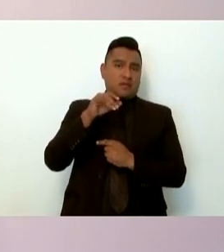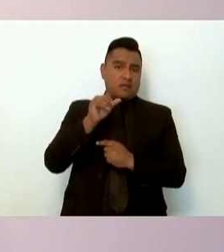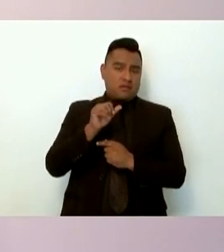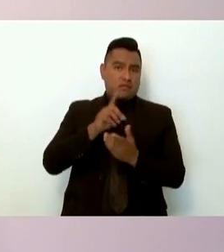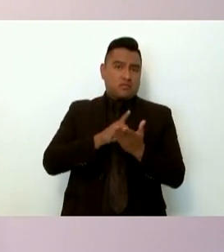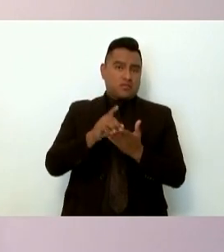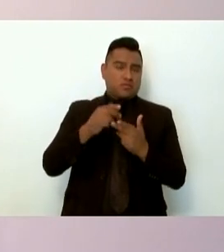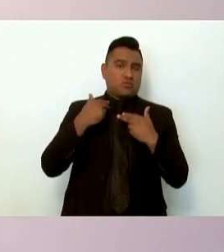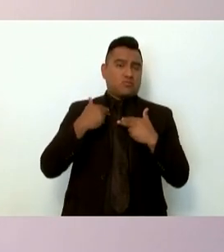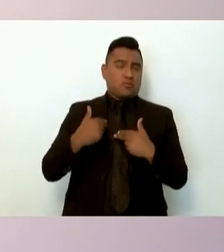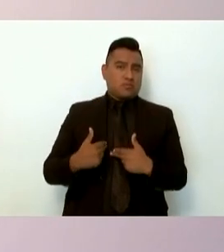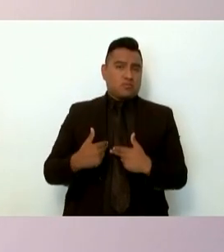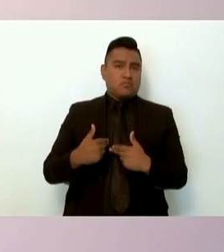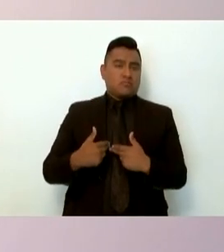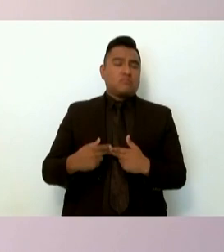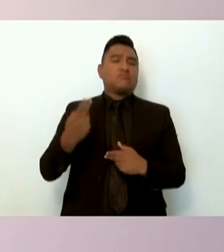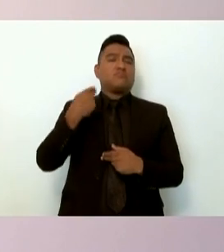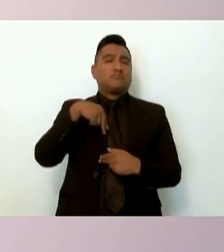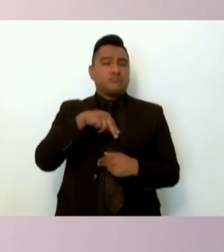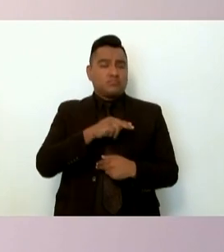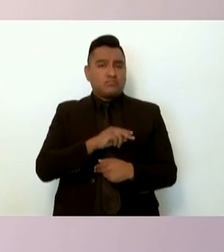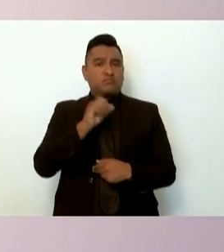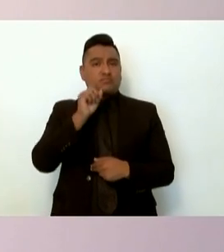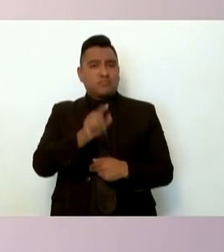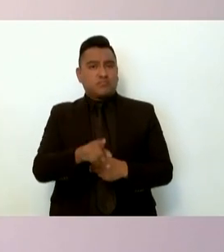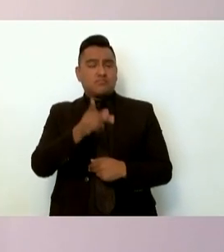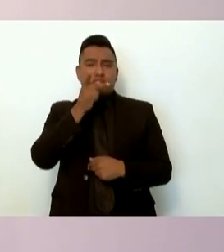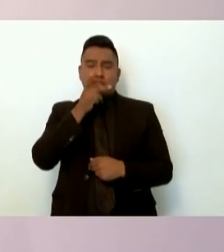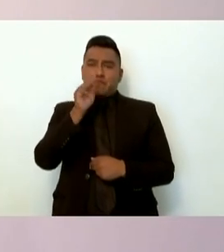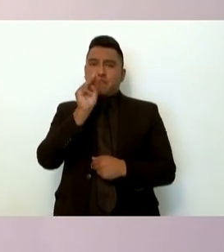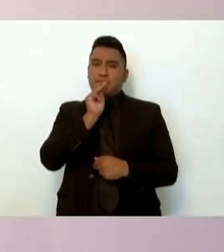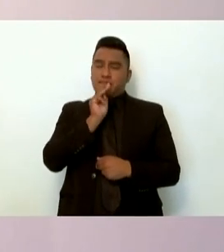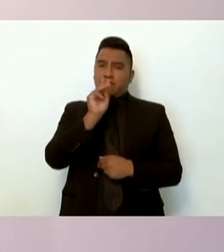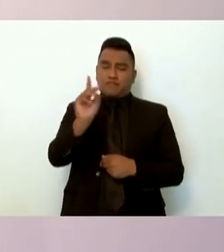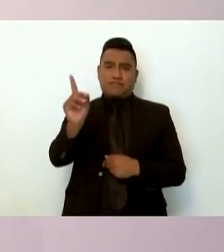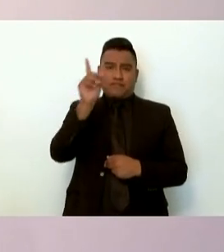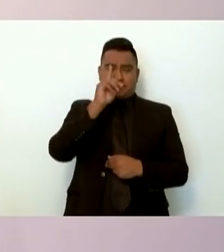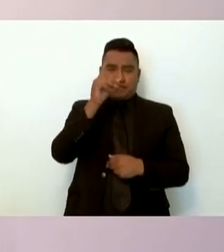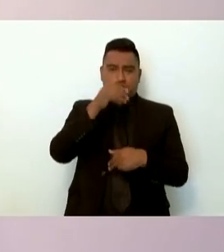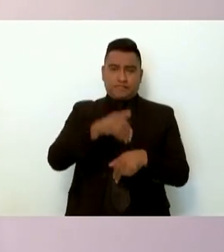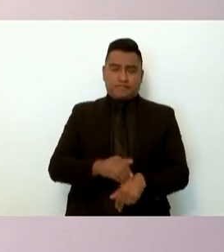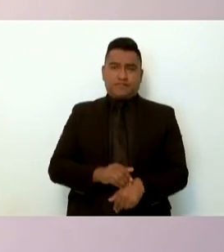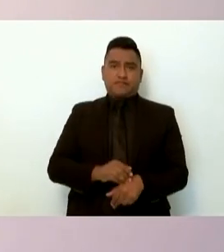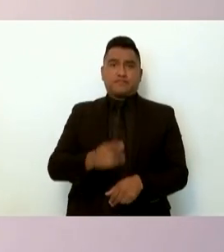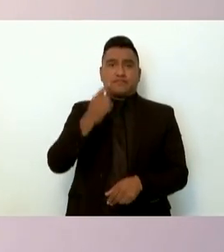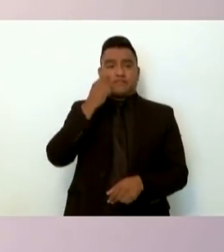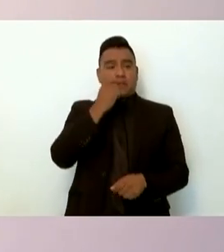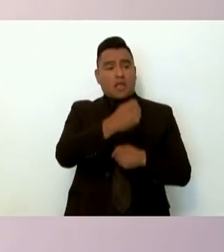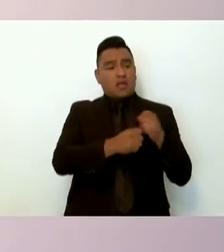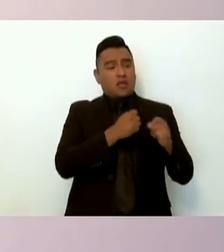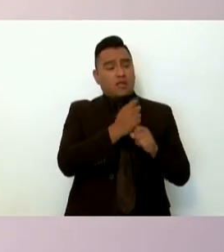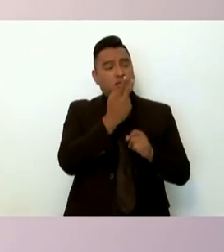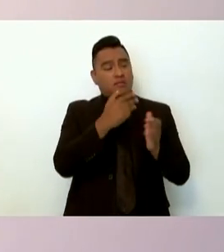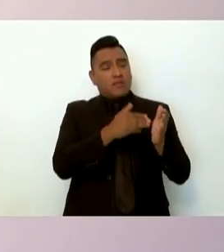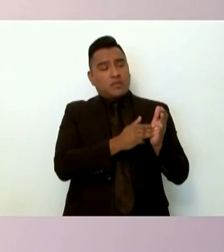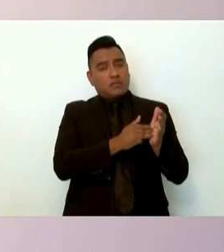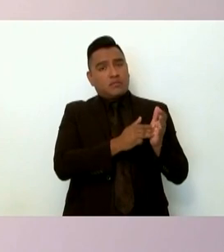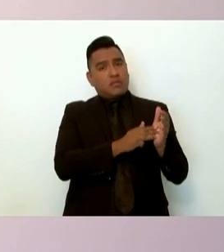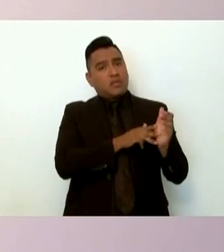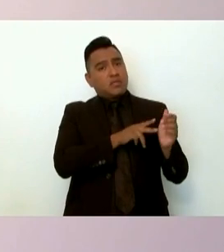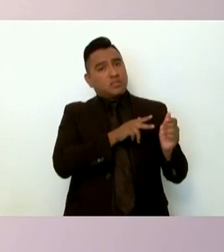a las que nos hicieron los propios padres y madres de familia desde el 2018 a la fecha hemos